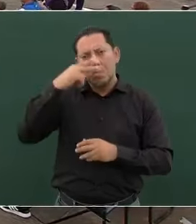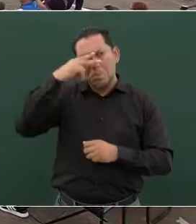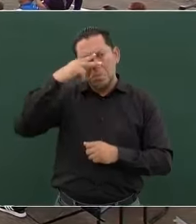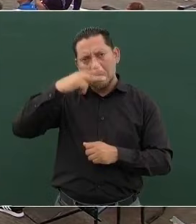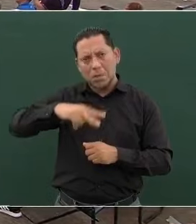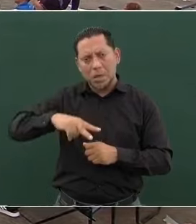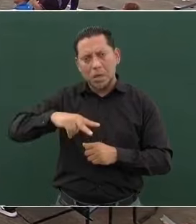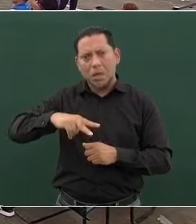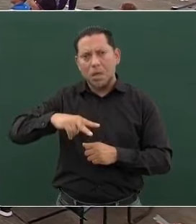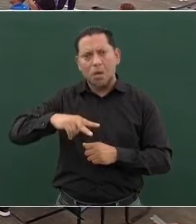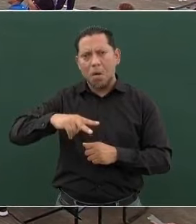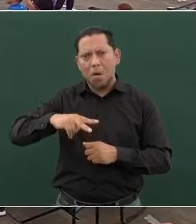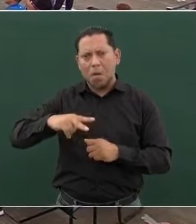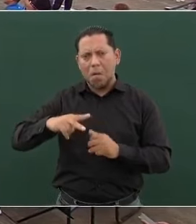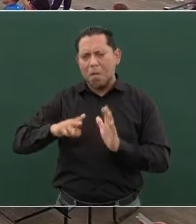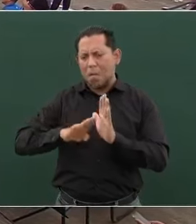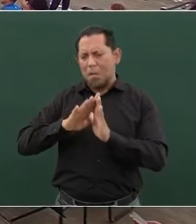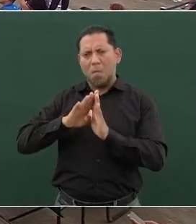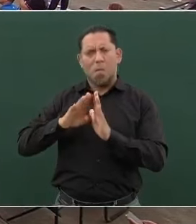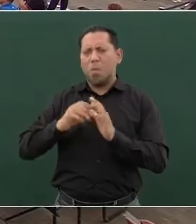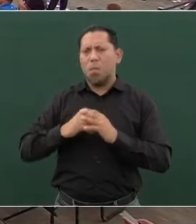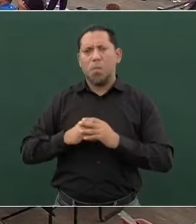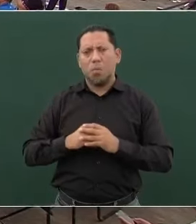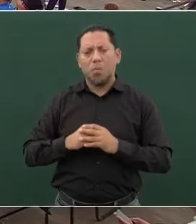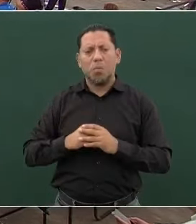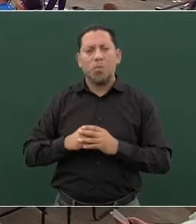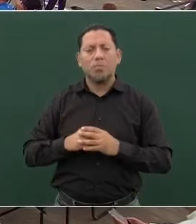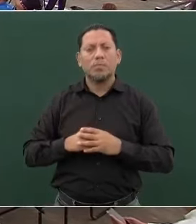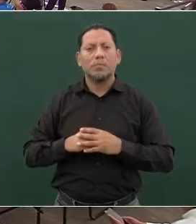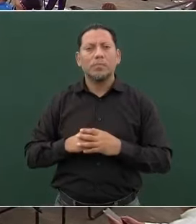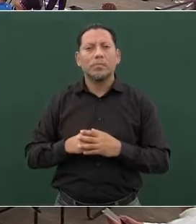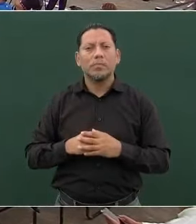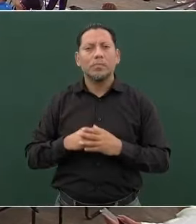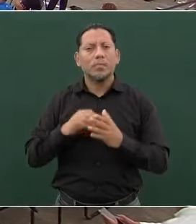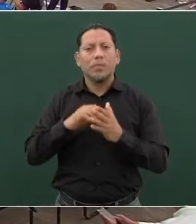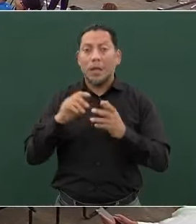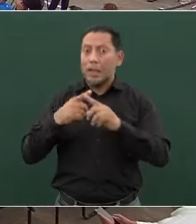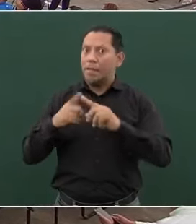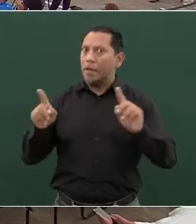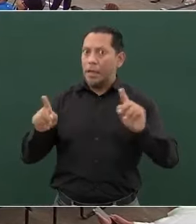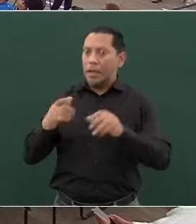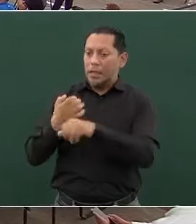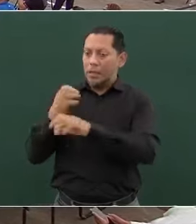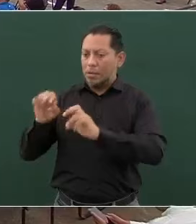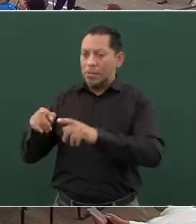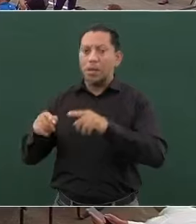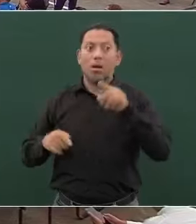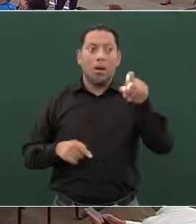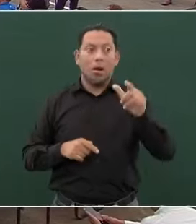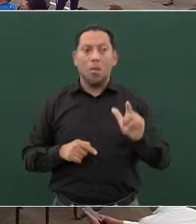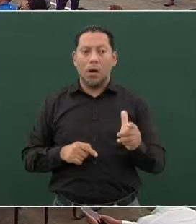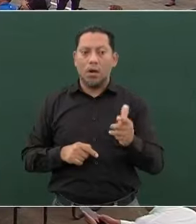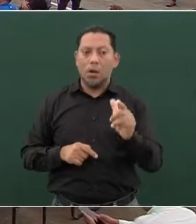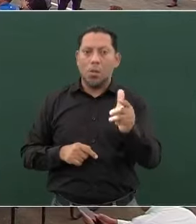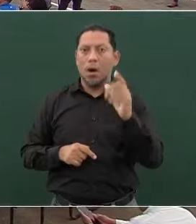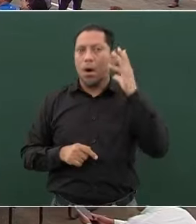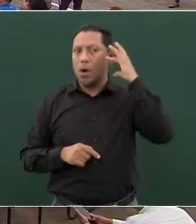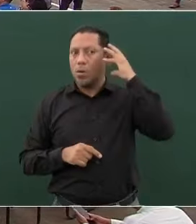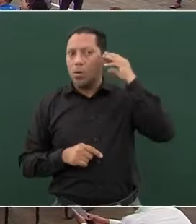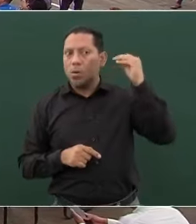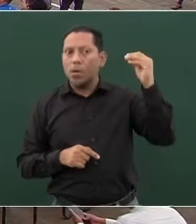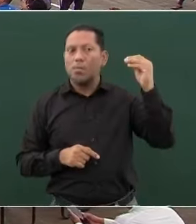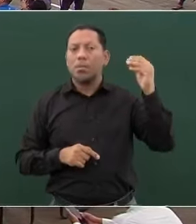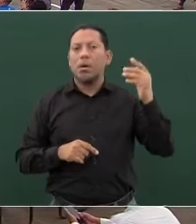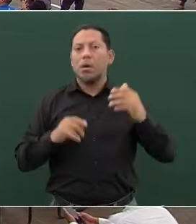es como Guanajuato, Colima, Baja California,